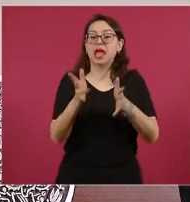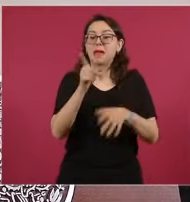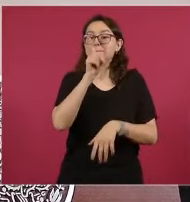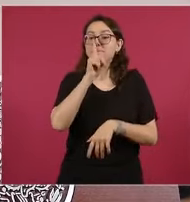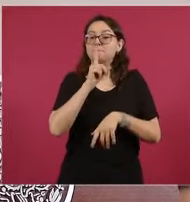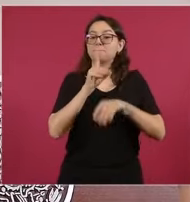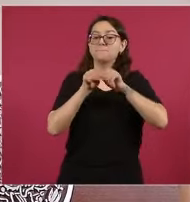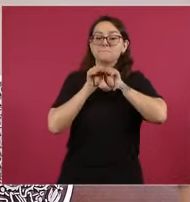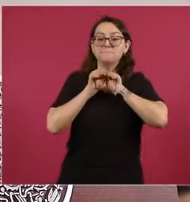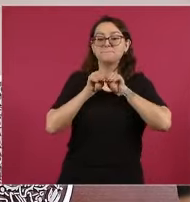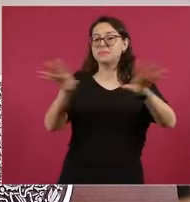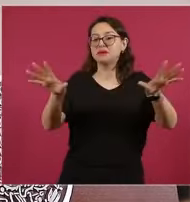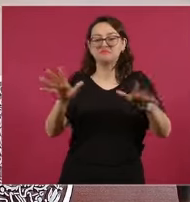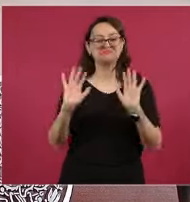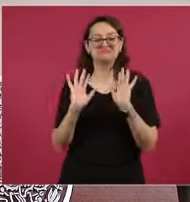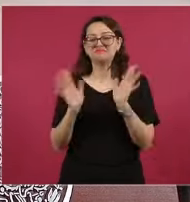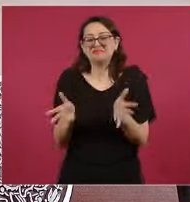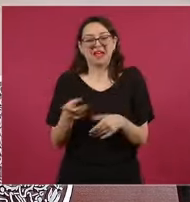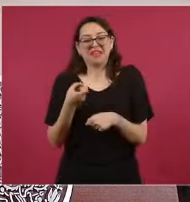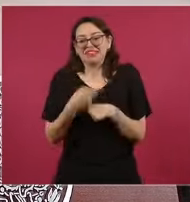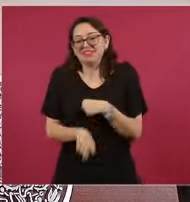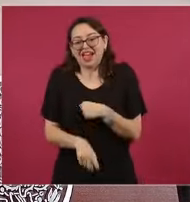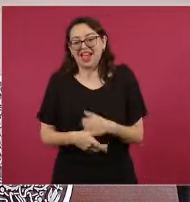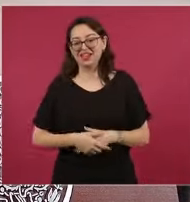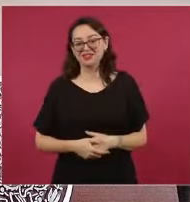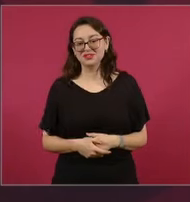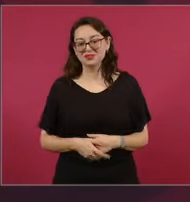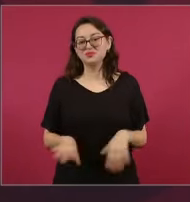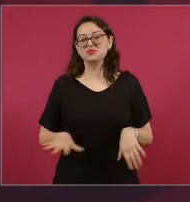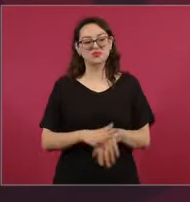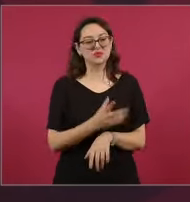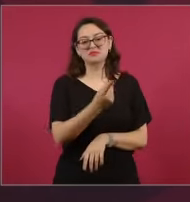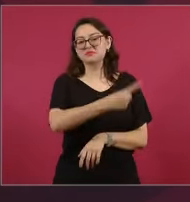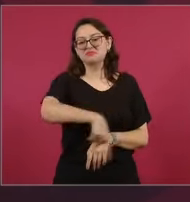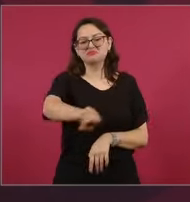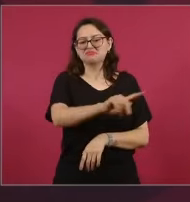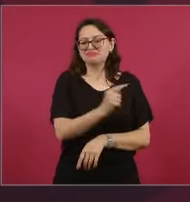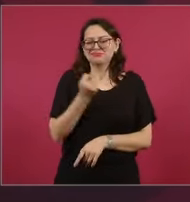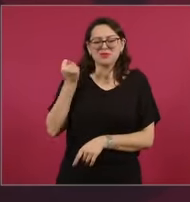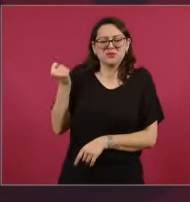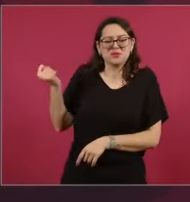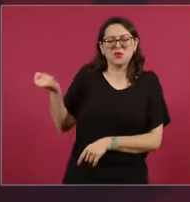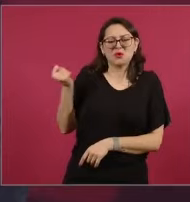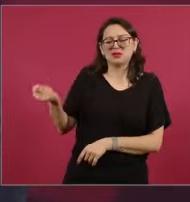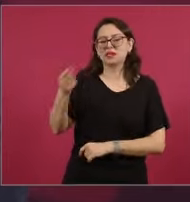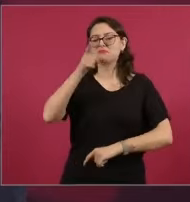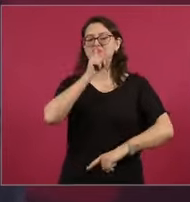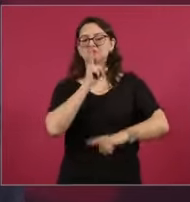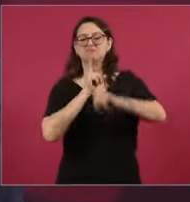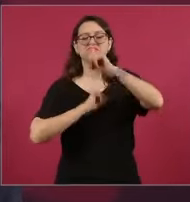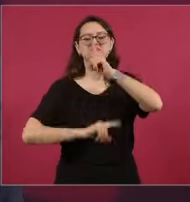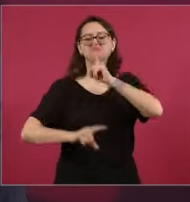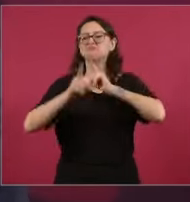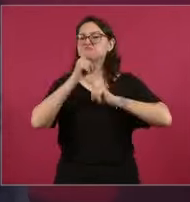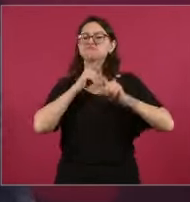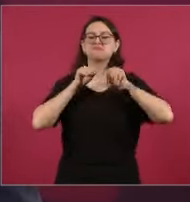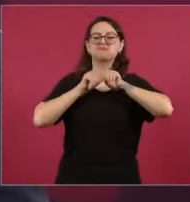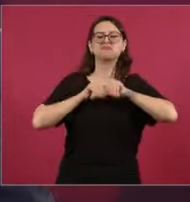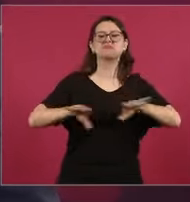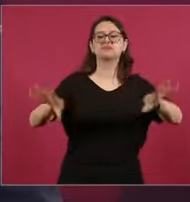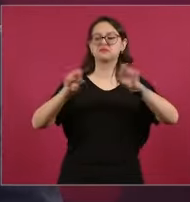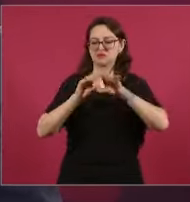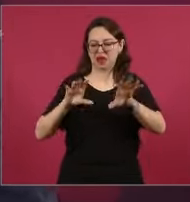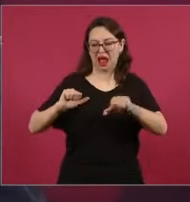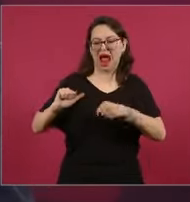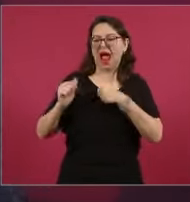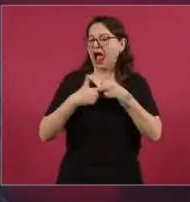Por eso es que siguen utilizando la máxima de lampa del periodismo, la calumnia cuando no mancha